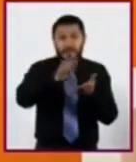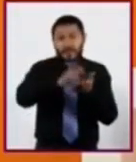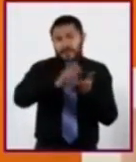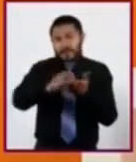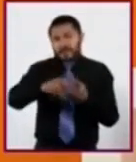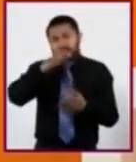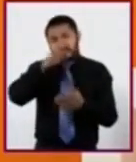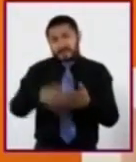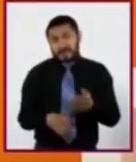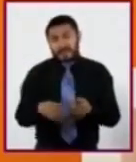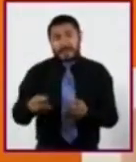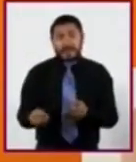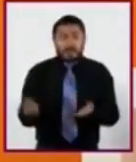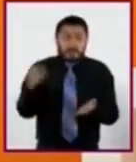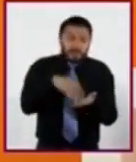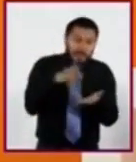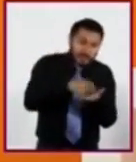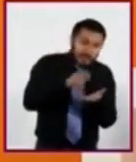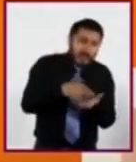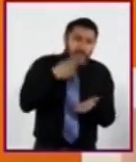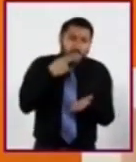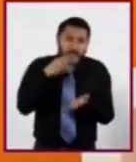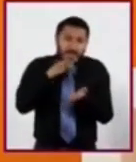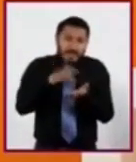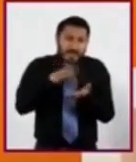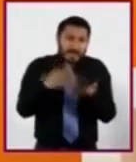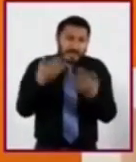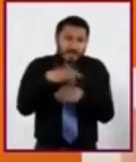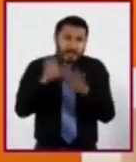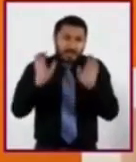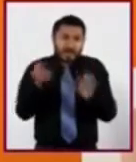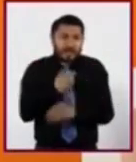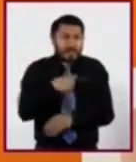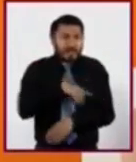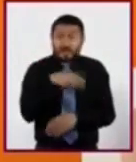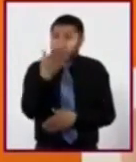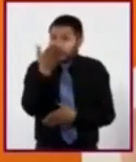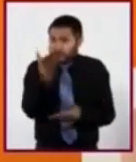y emplearlo de apoyo en el cuidado de su salud.